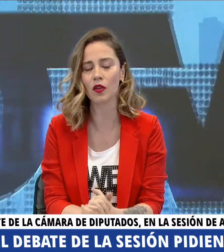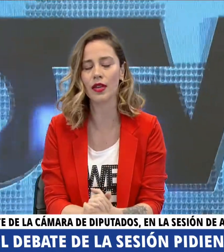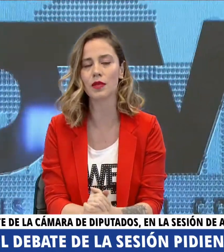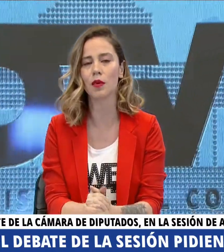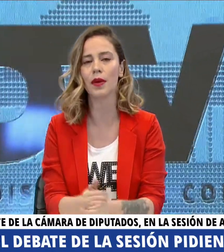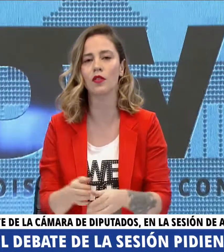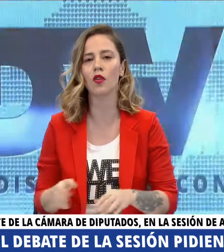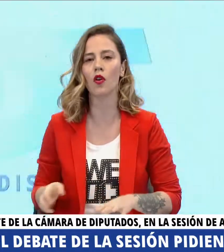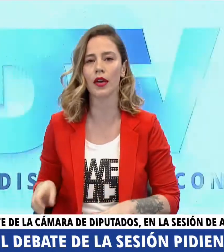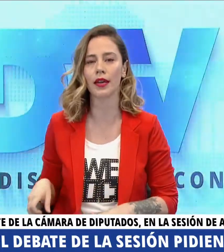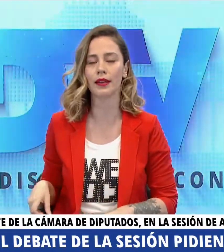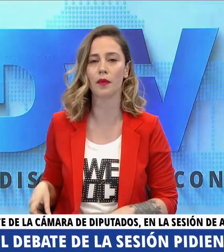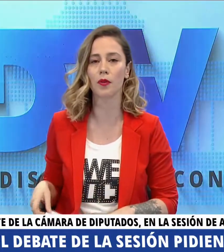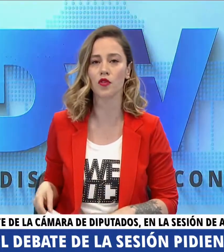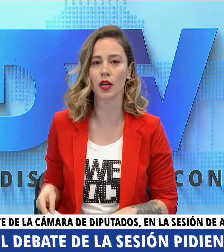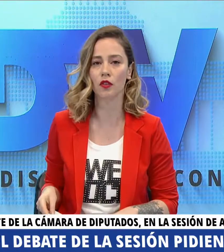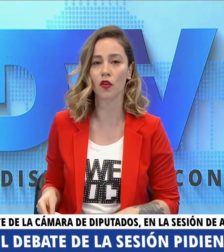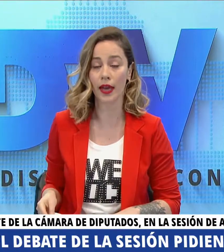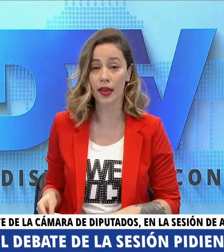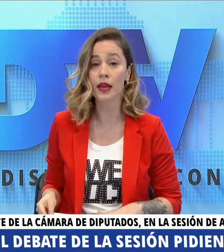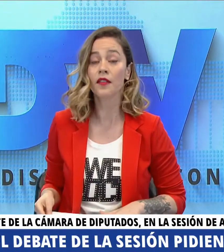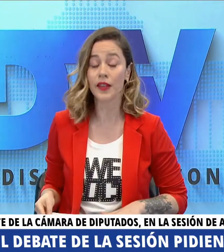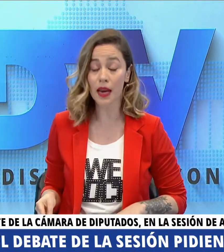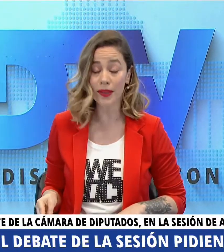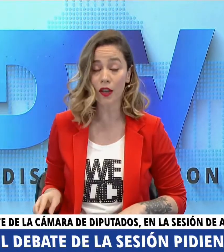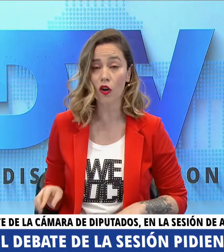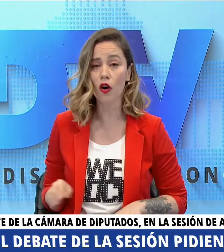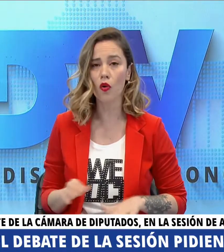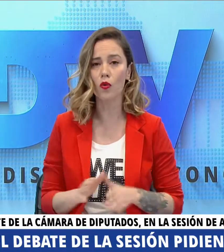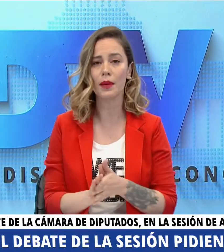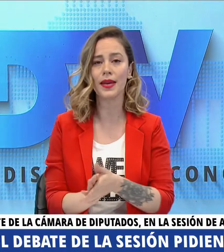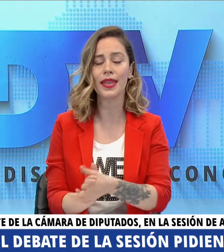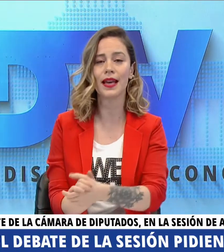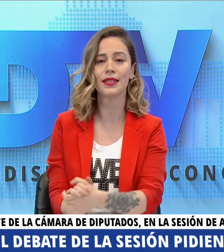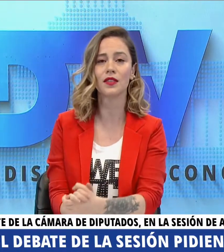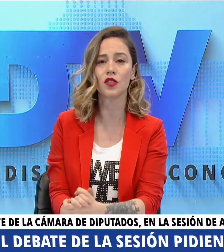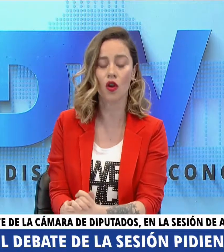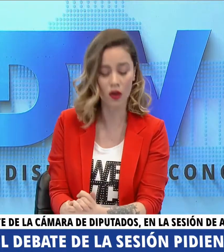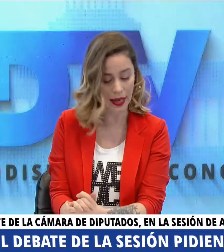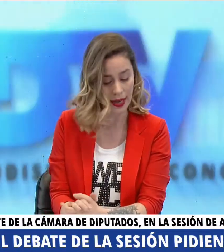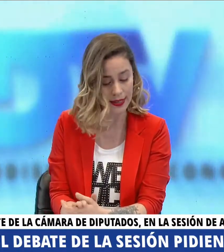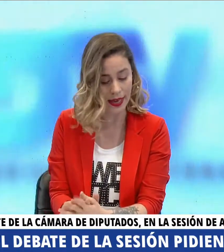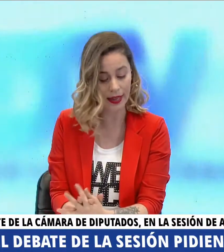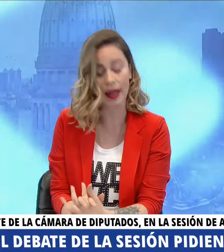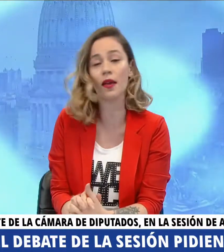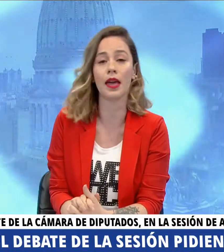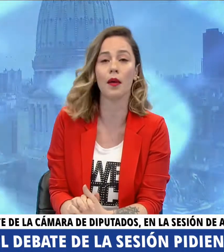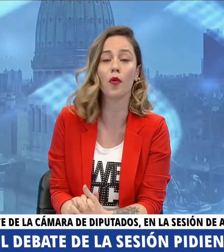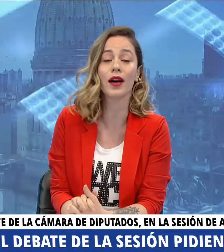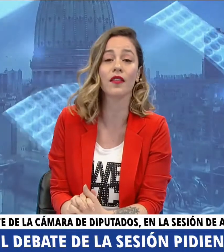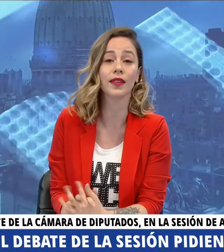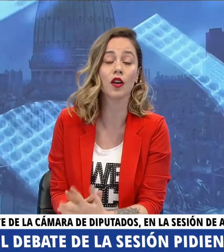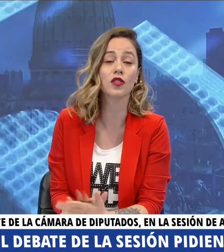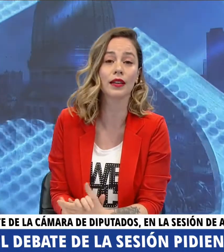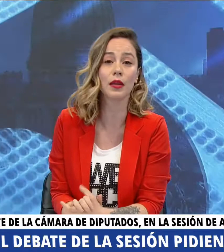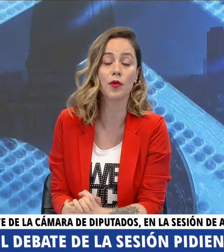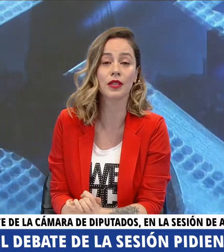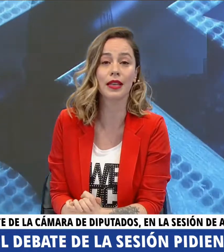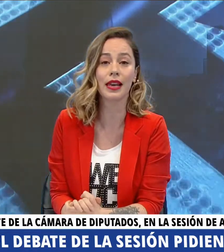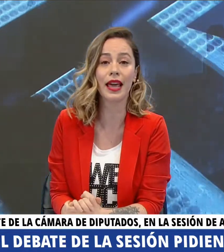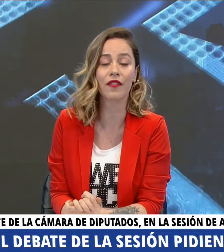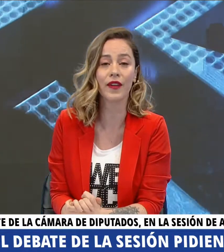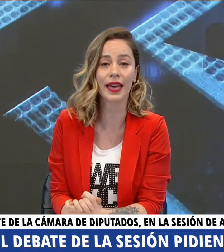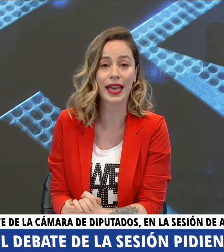debatiendo en ese momento este proyecto que finalmente logró una media sanción que es el que busca defender los